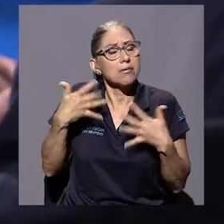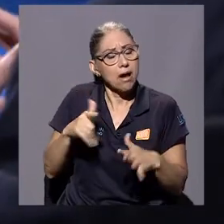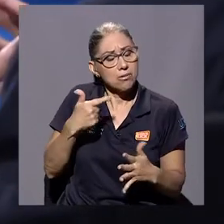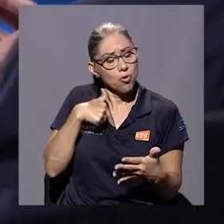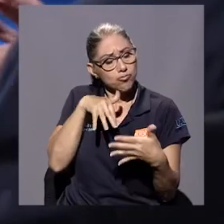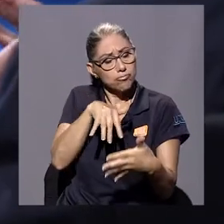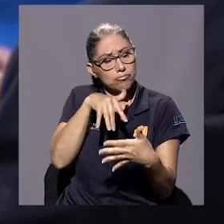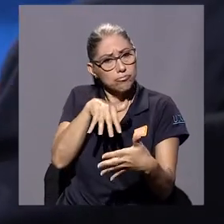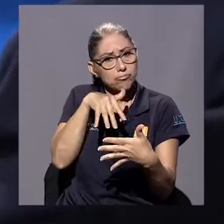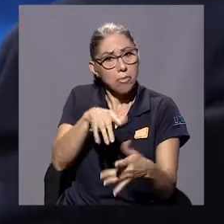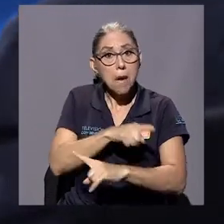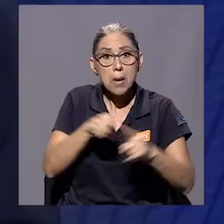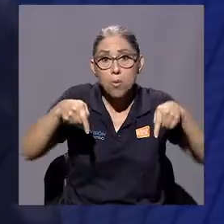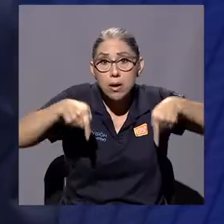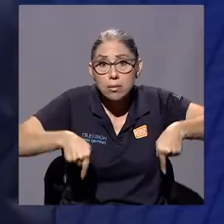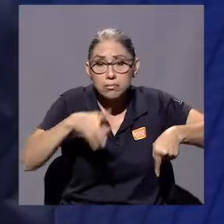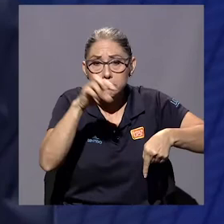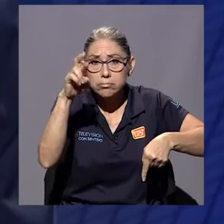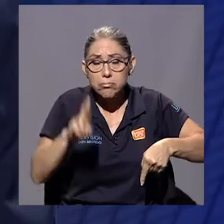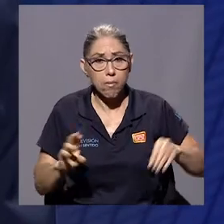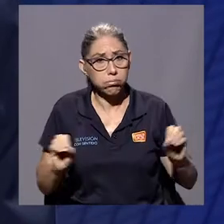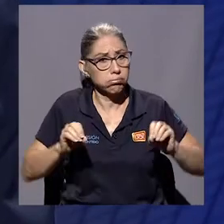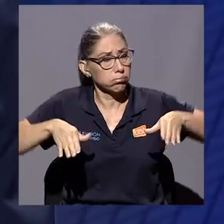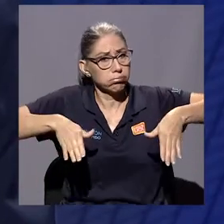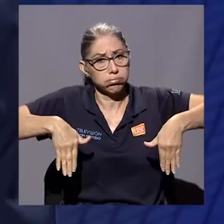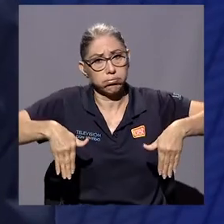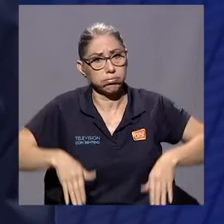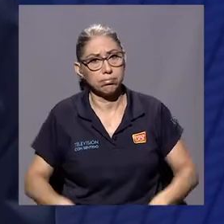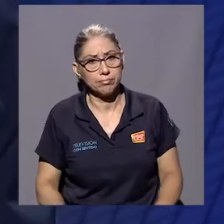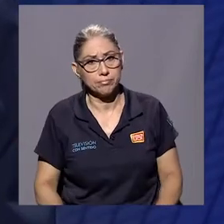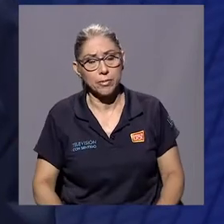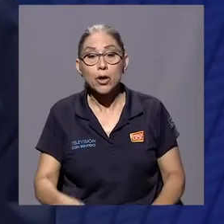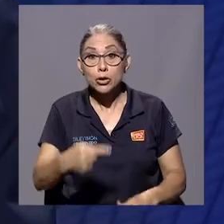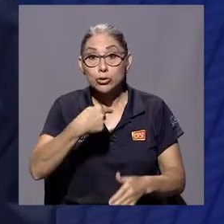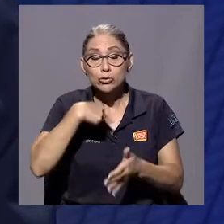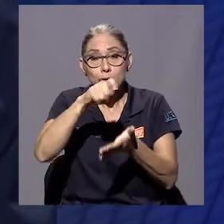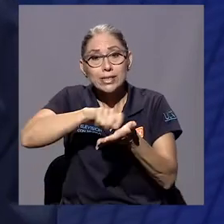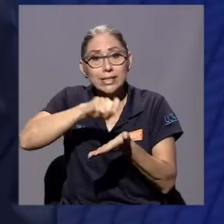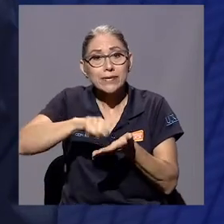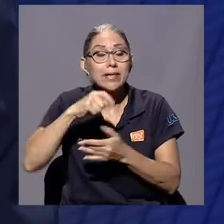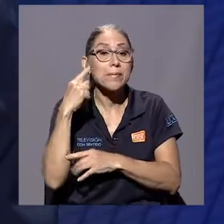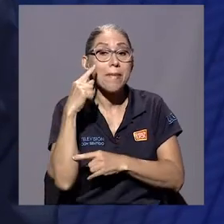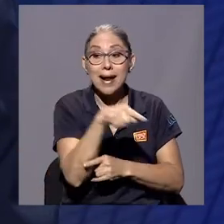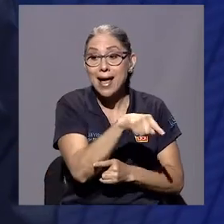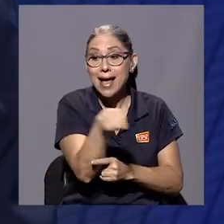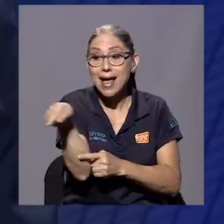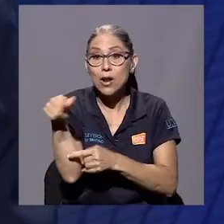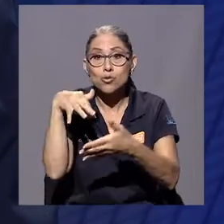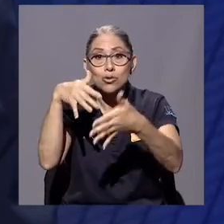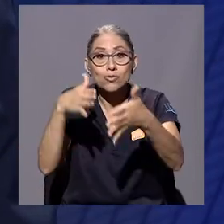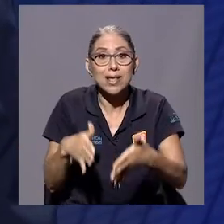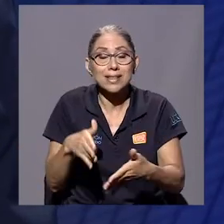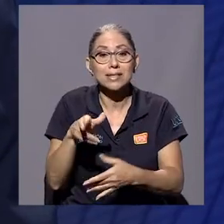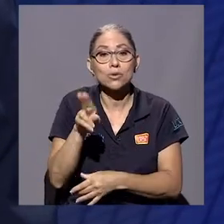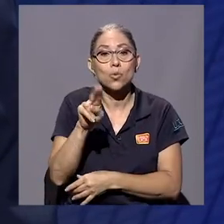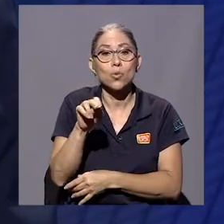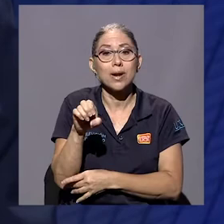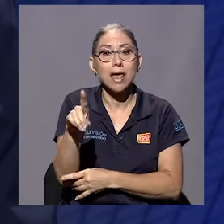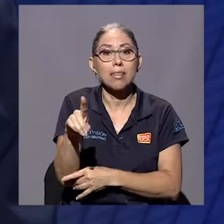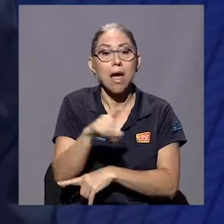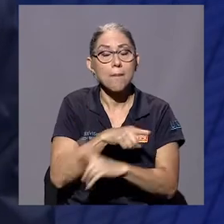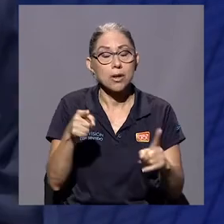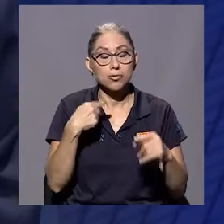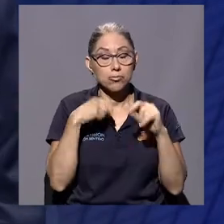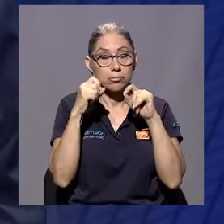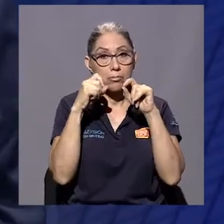pero no había ninguno del país. Y yo lo escribí para los estudiantes de la UNED, pero la sorpresa